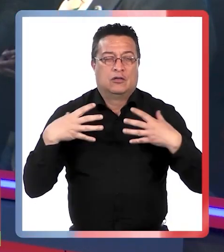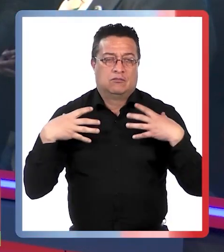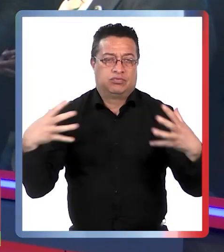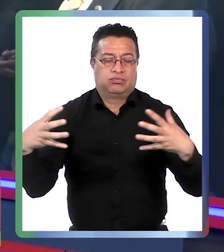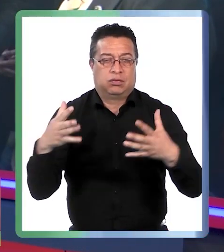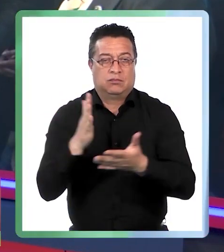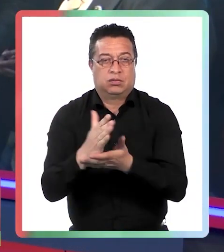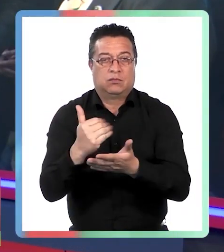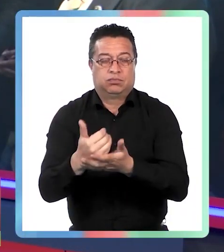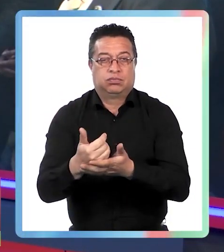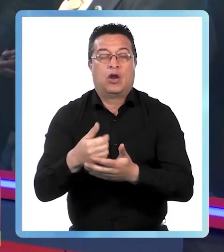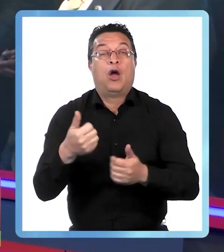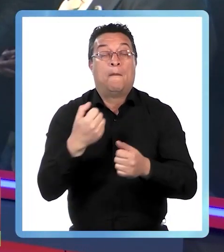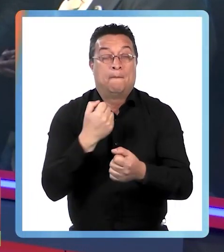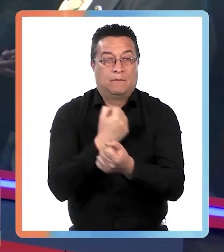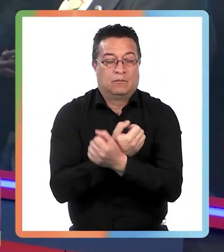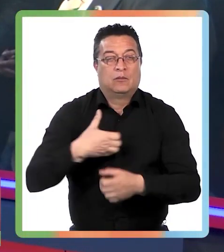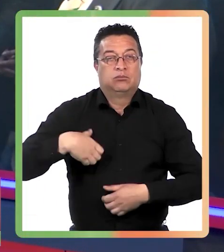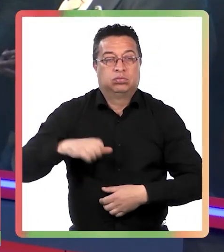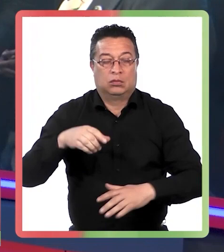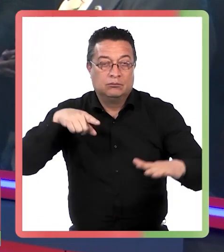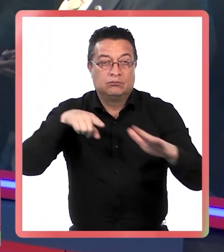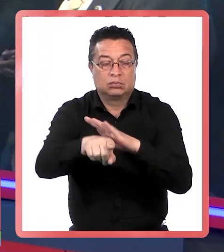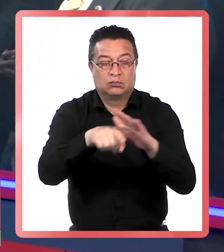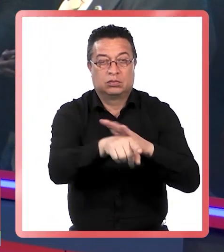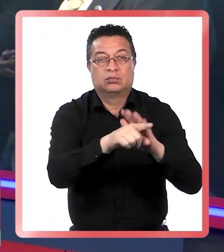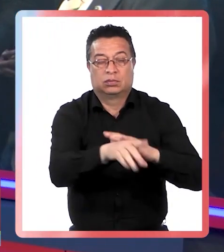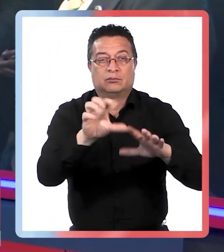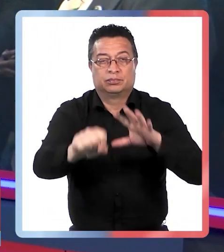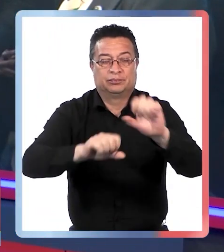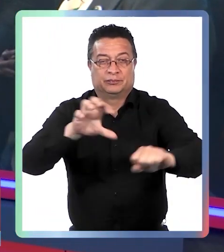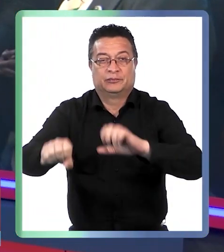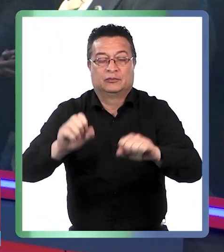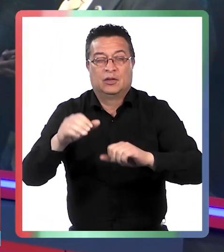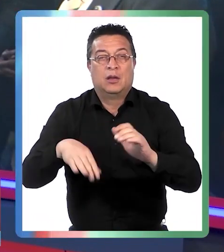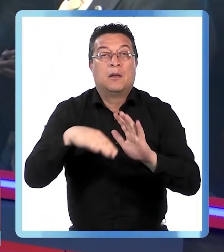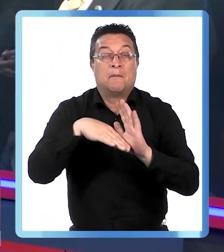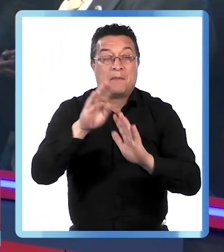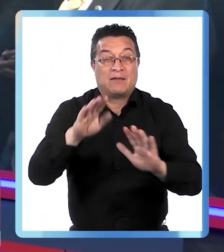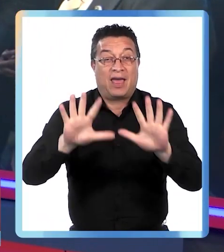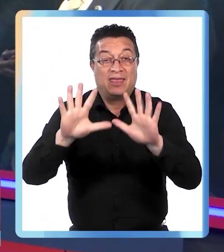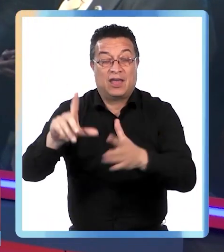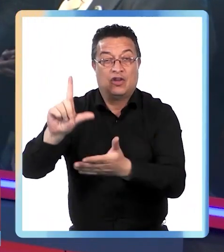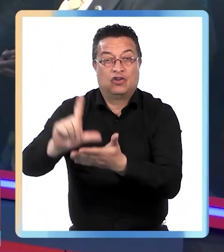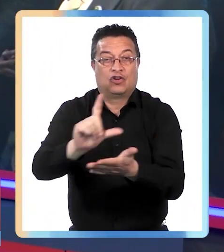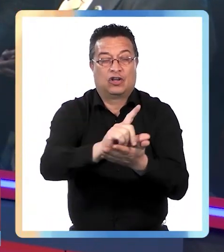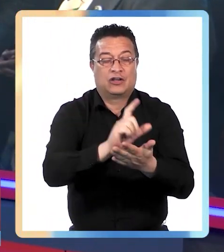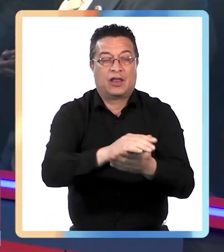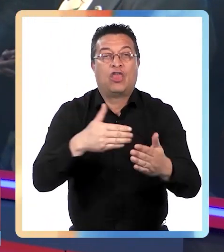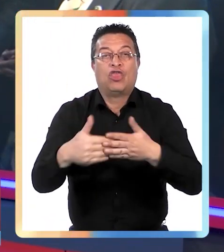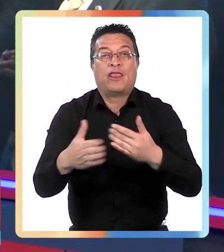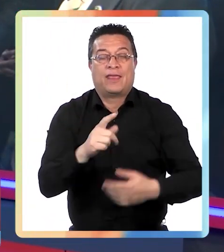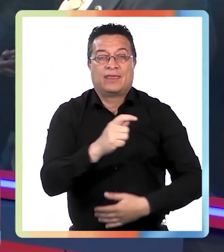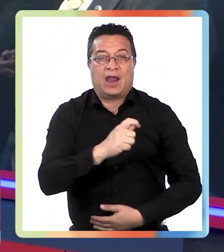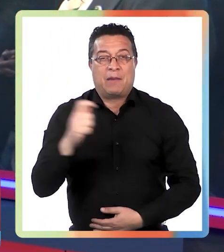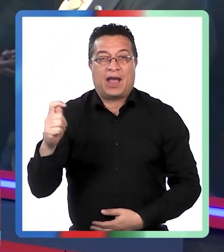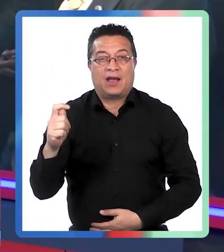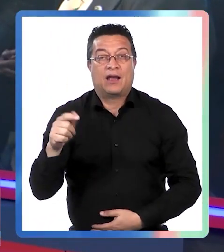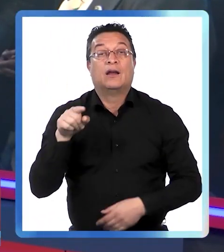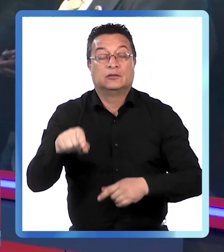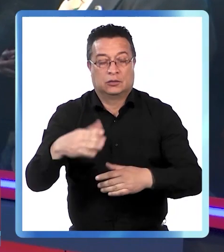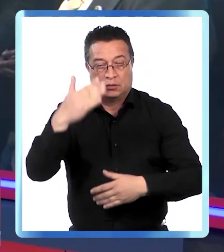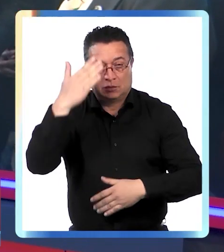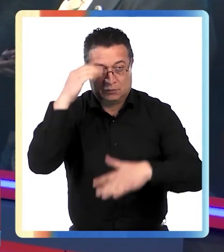de un mes operativo policial denominado Operación Cacerío que se desarrolló en más de 10 localidades de la región de Tarapaca. Un